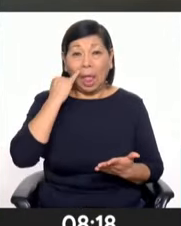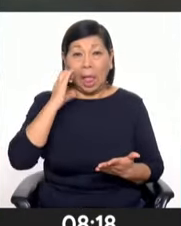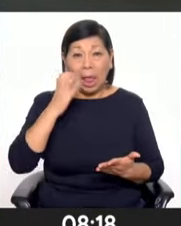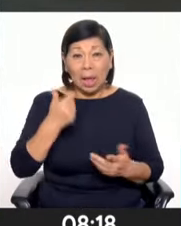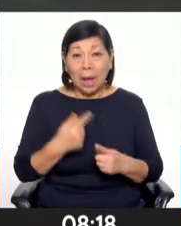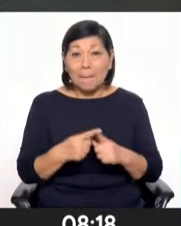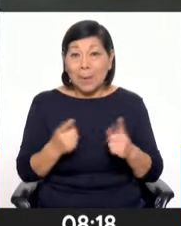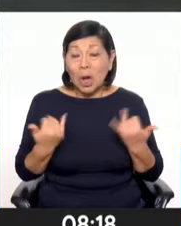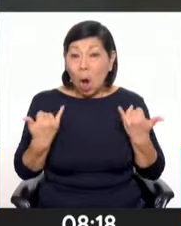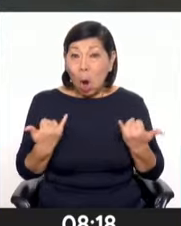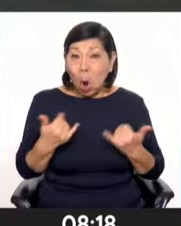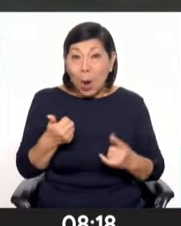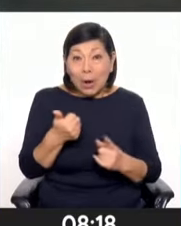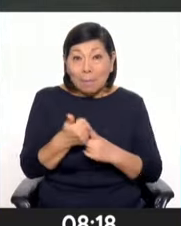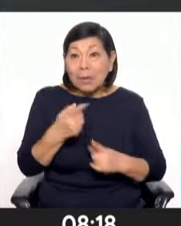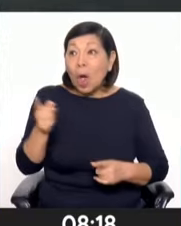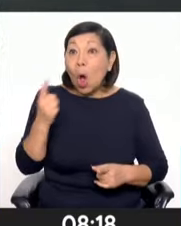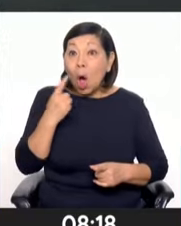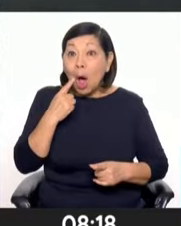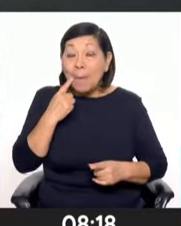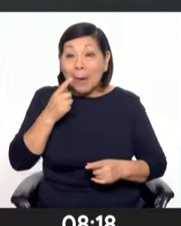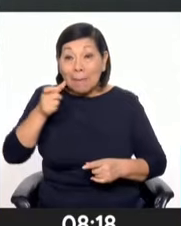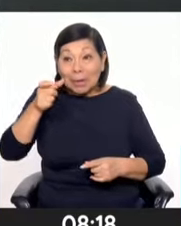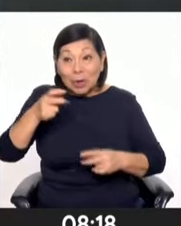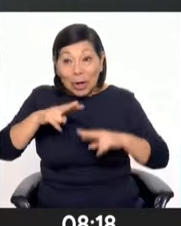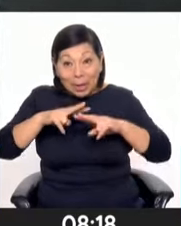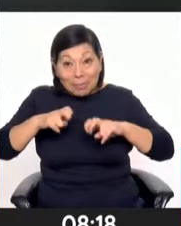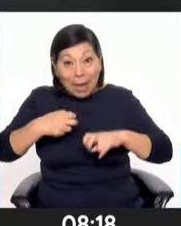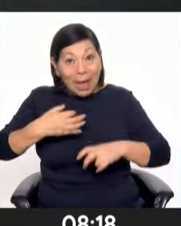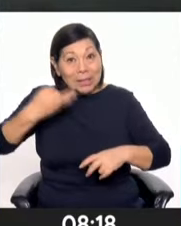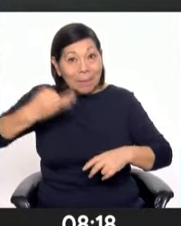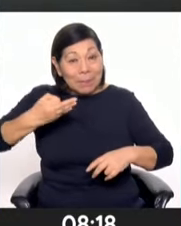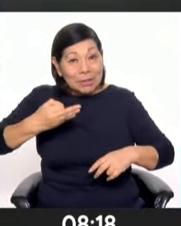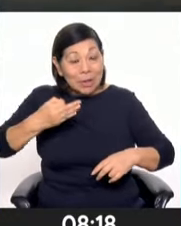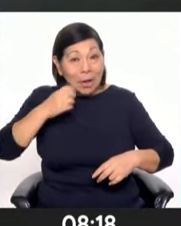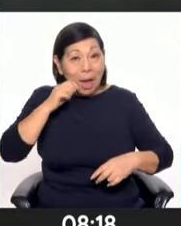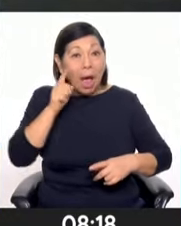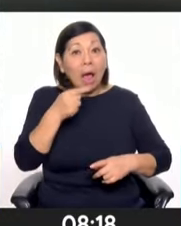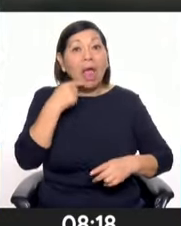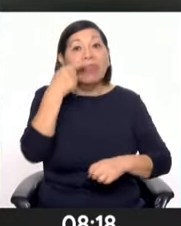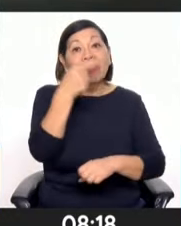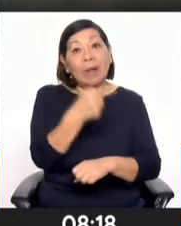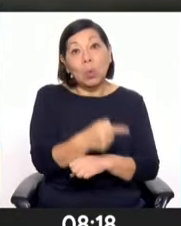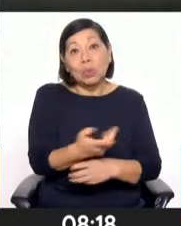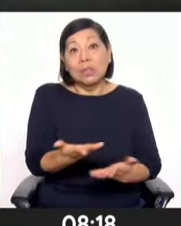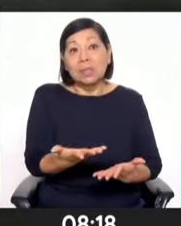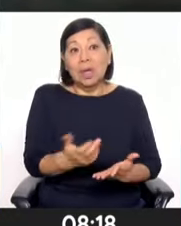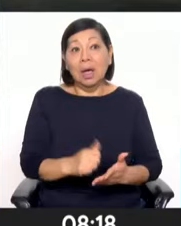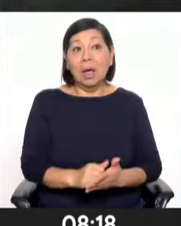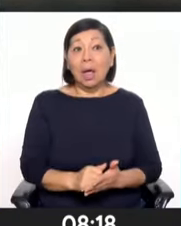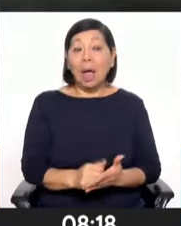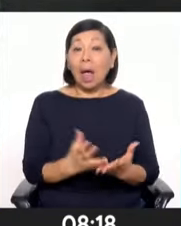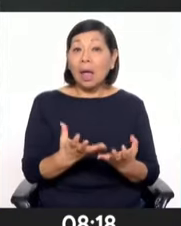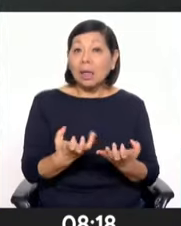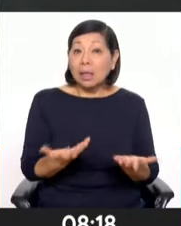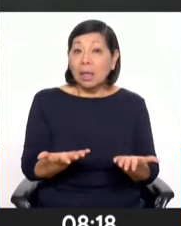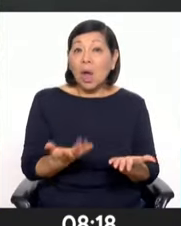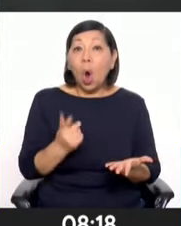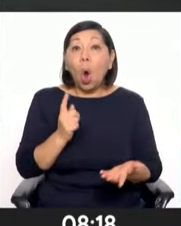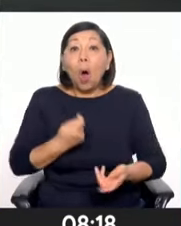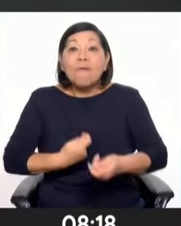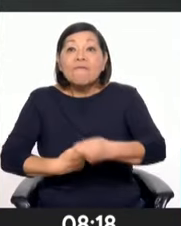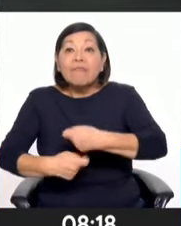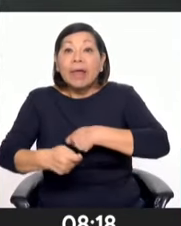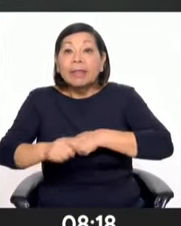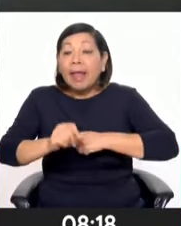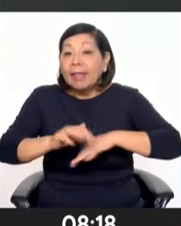Y ahora él mismo denuncia esta lotización de personas inescrupulosas que aparentemente se tratarían de traficantes